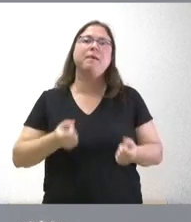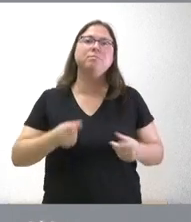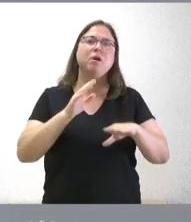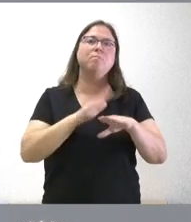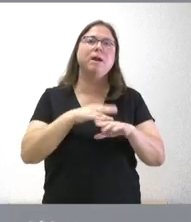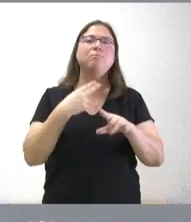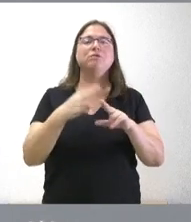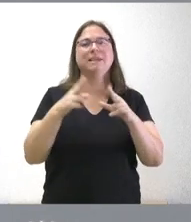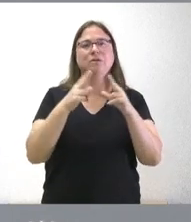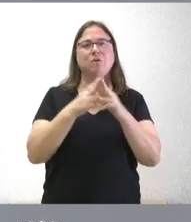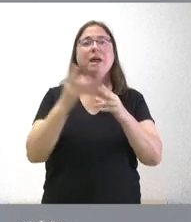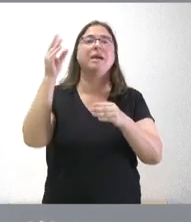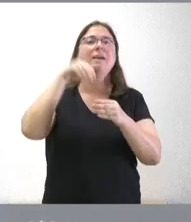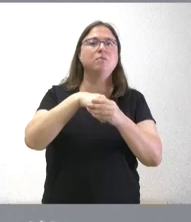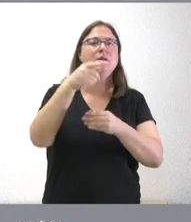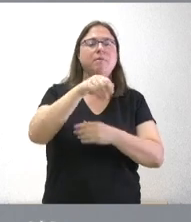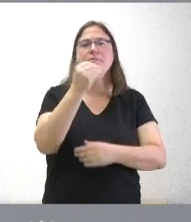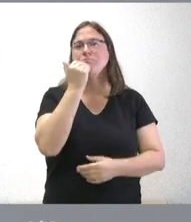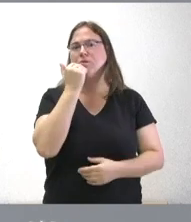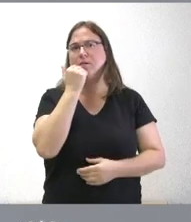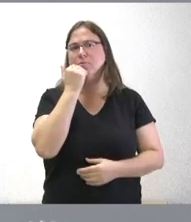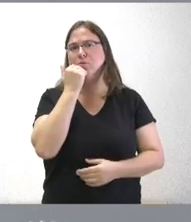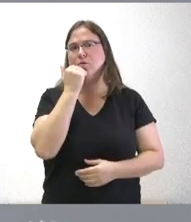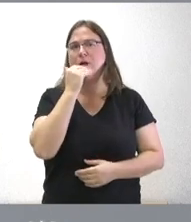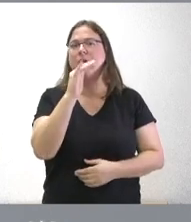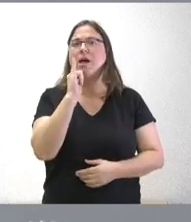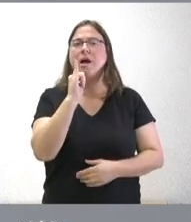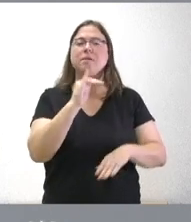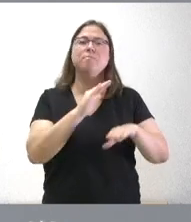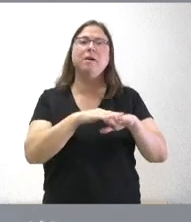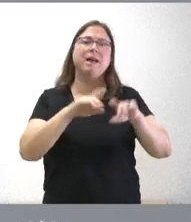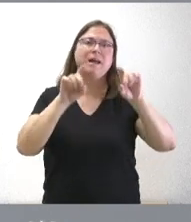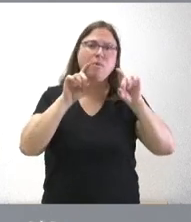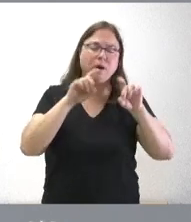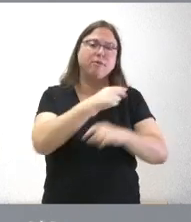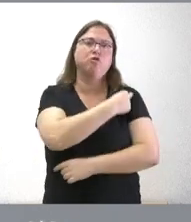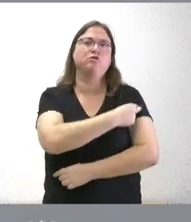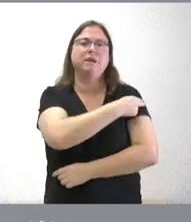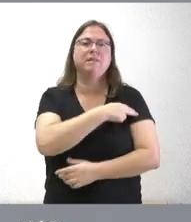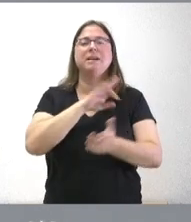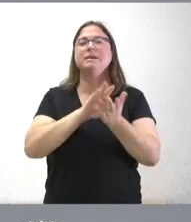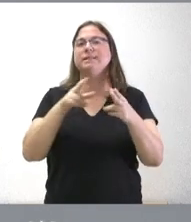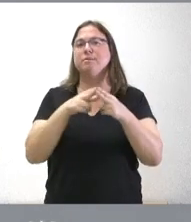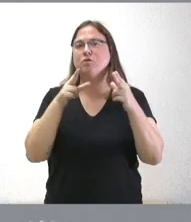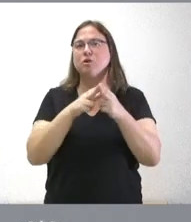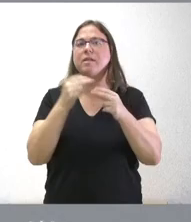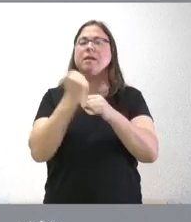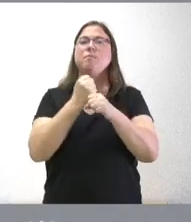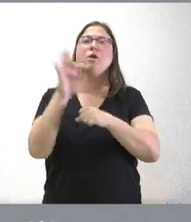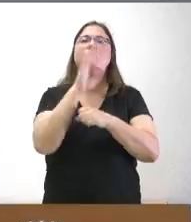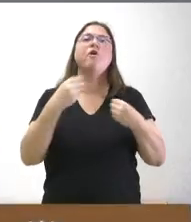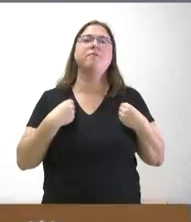políticas sociales incluyendo ahí pues lógicamente pues las que tienen que ver con la educación la sanidad los servicios sociales el empleo la vivienda